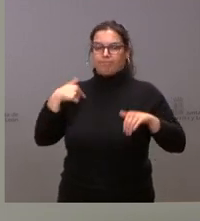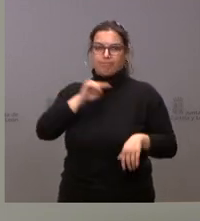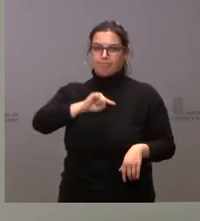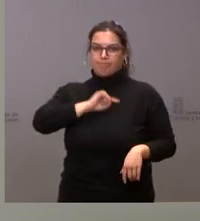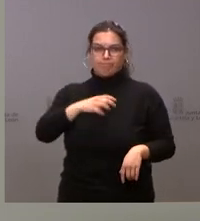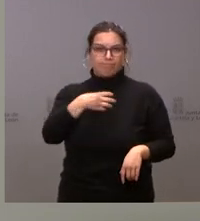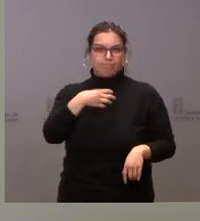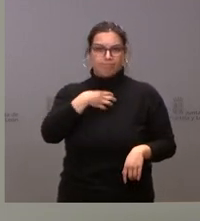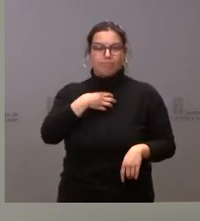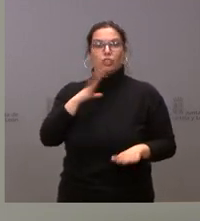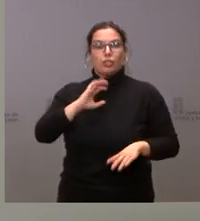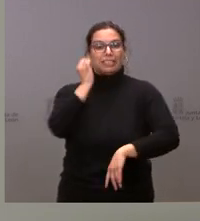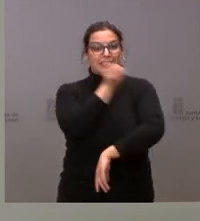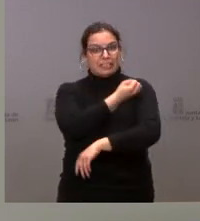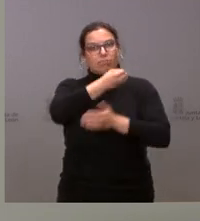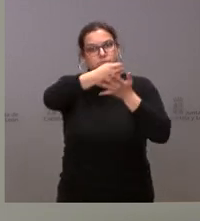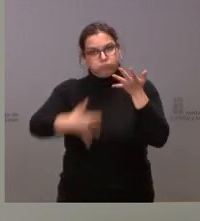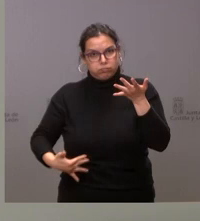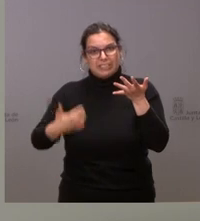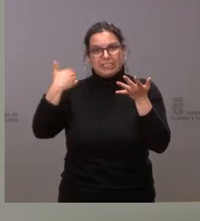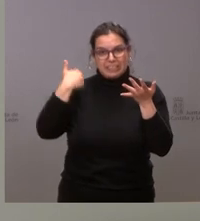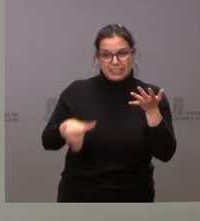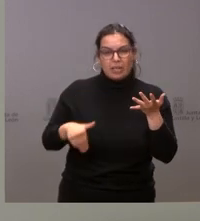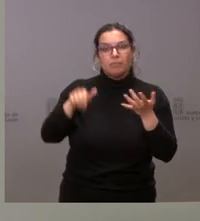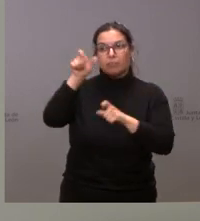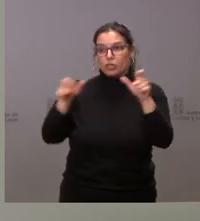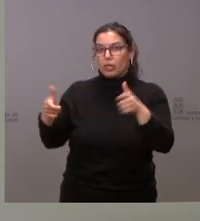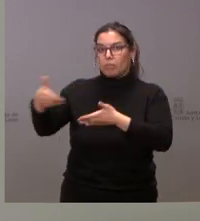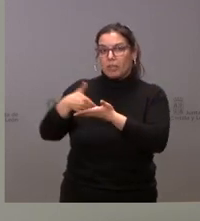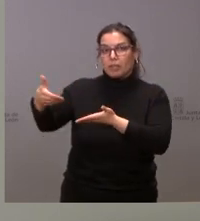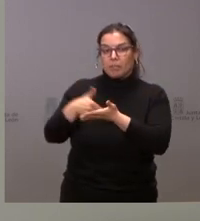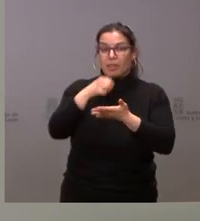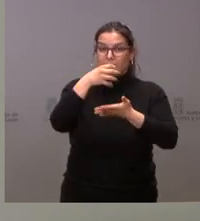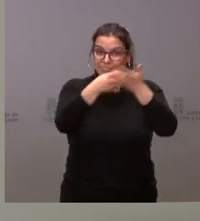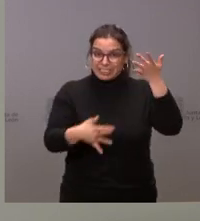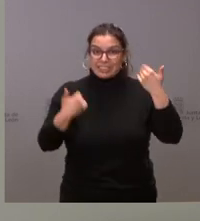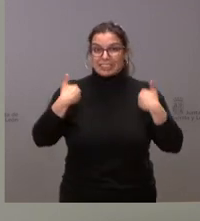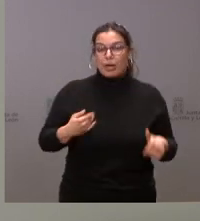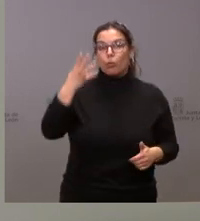disposición en la página web de cualquier profesional sanitario que lo hubiera podido solicitar. A día de hoy son ya